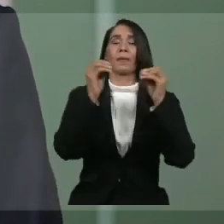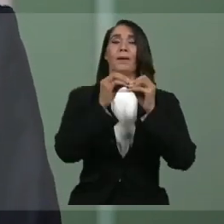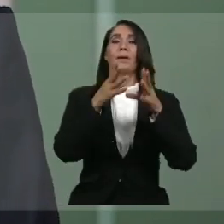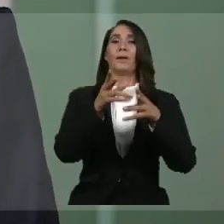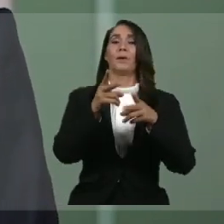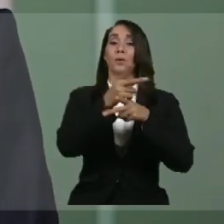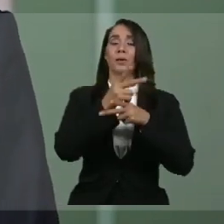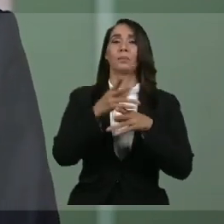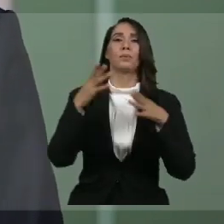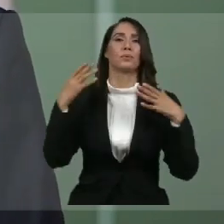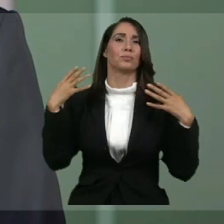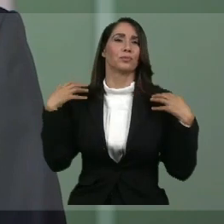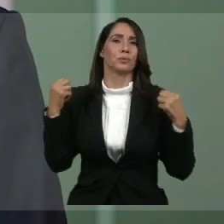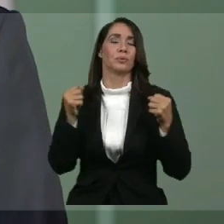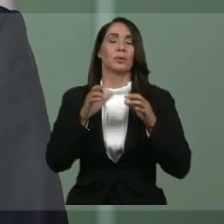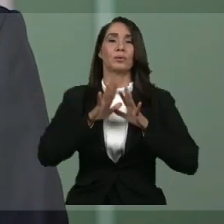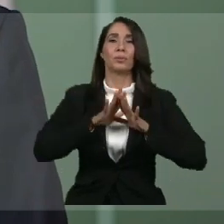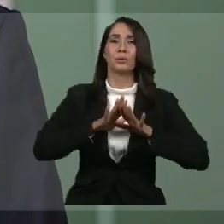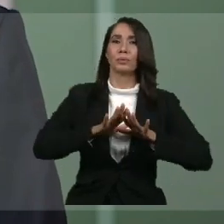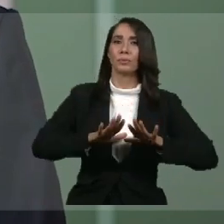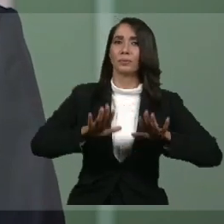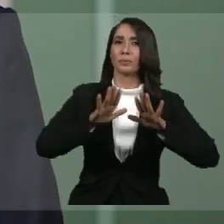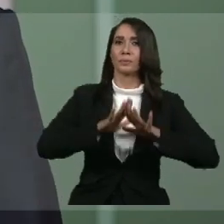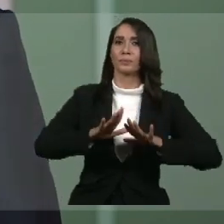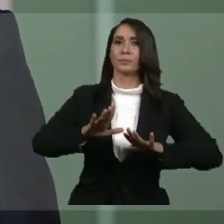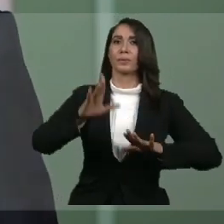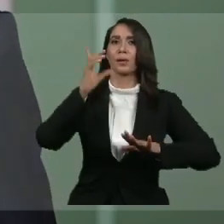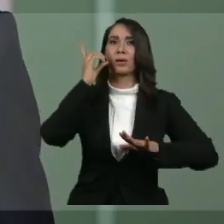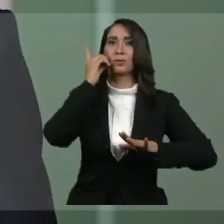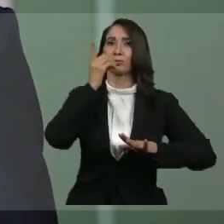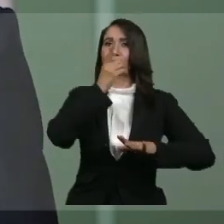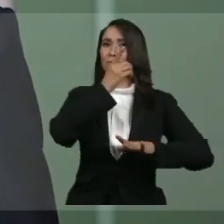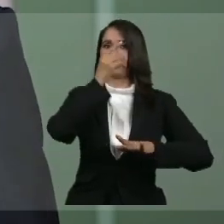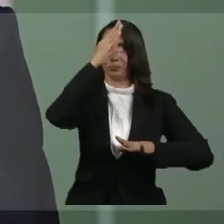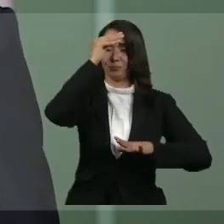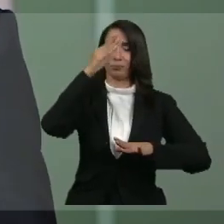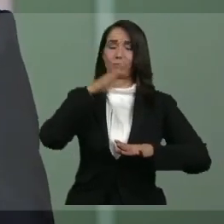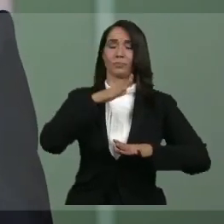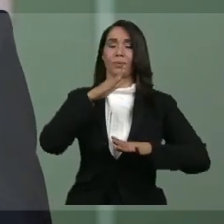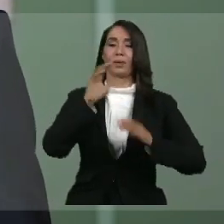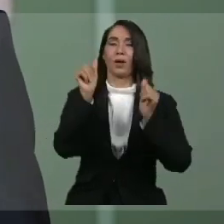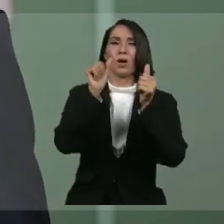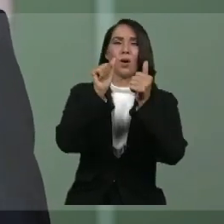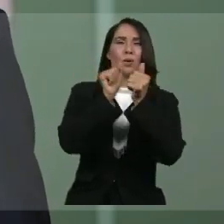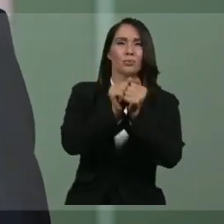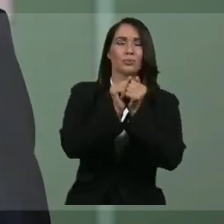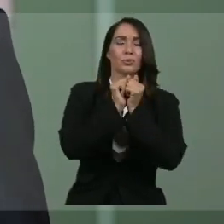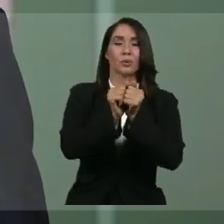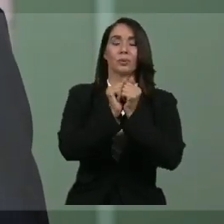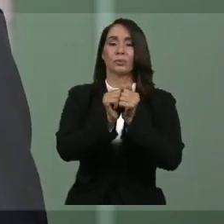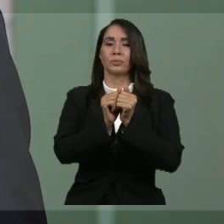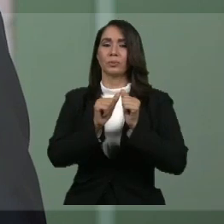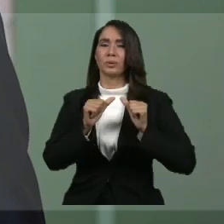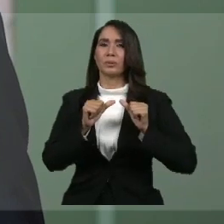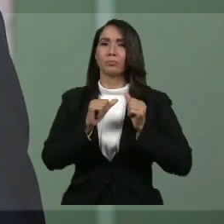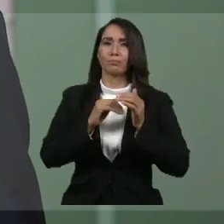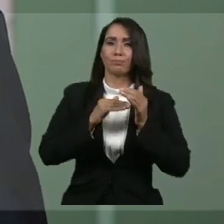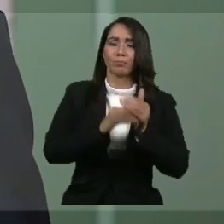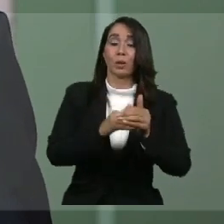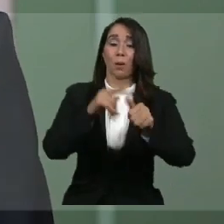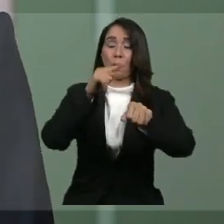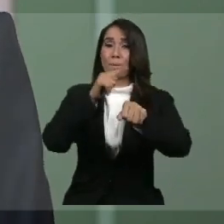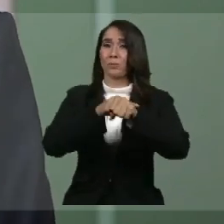salud y tranquilidad. Dominicanos y dominicanas, juntos estamos atravesando los momentos